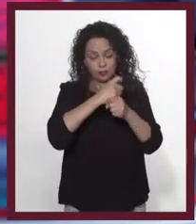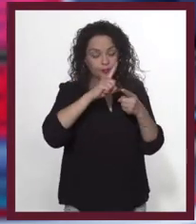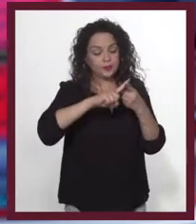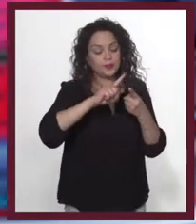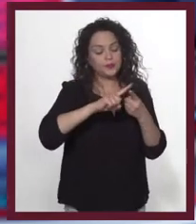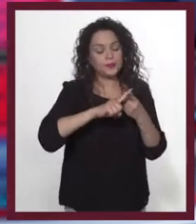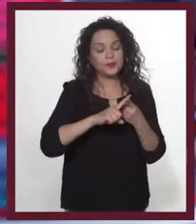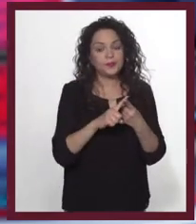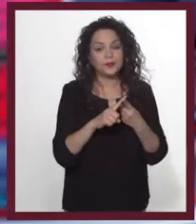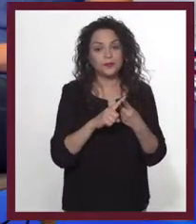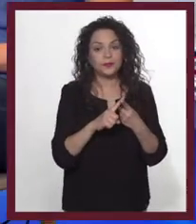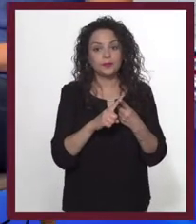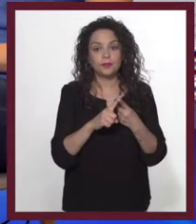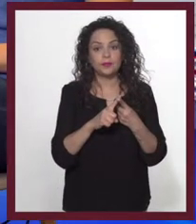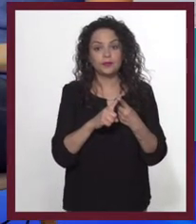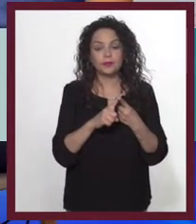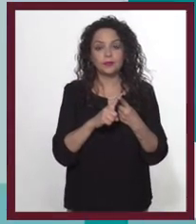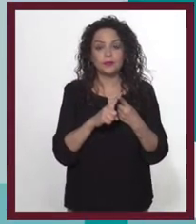número uno.